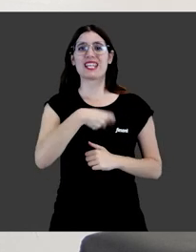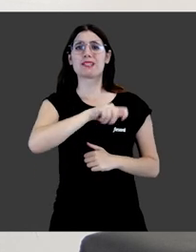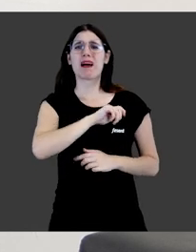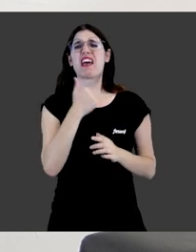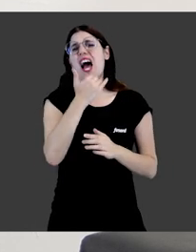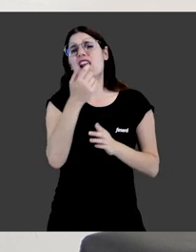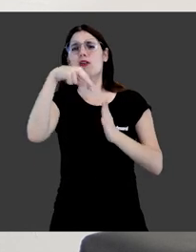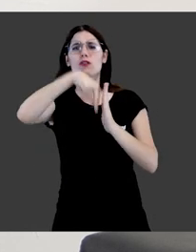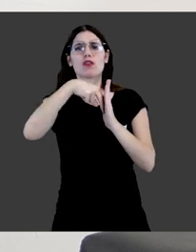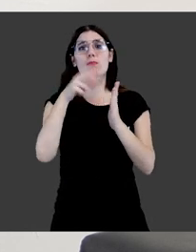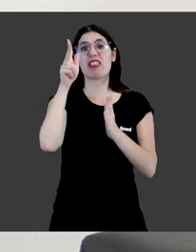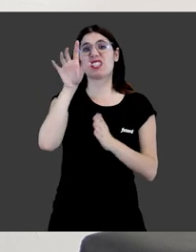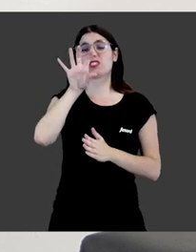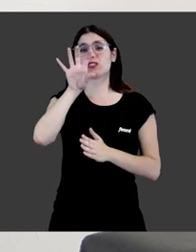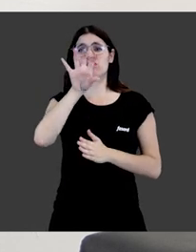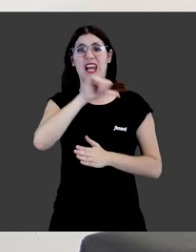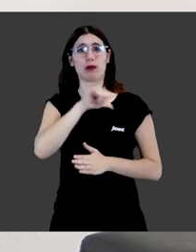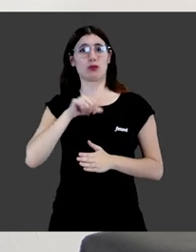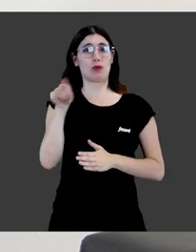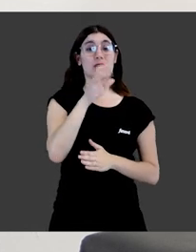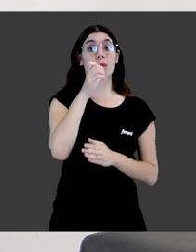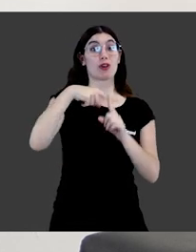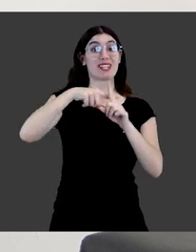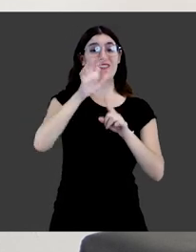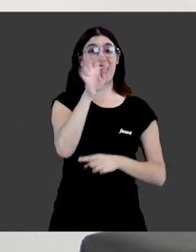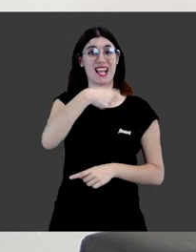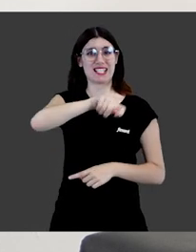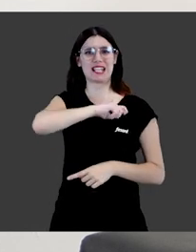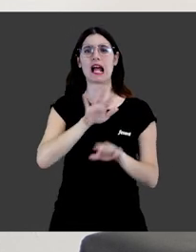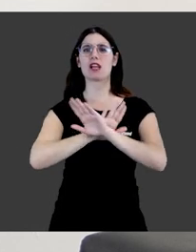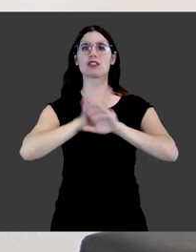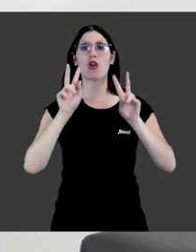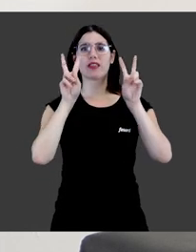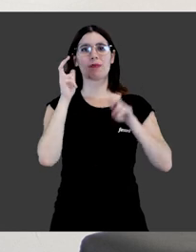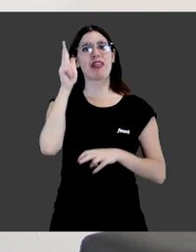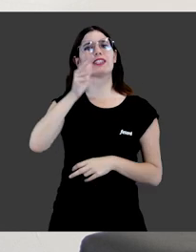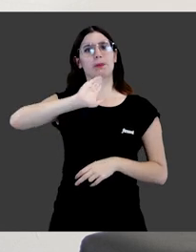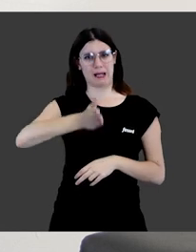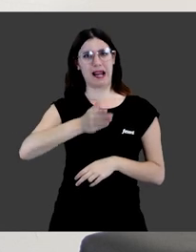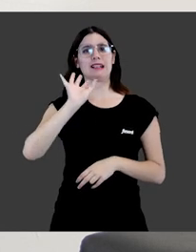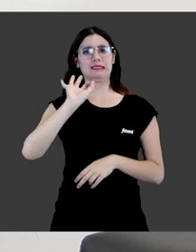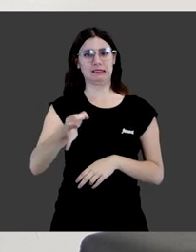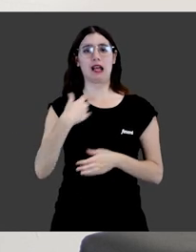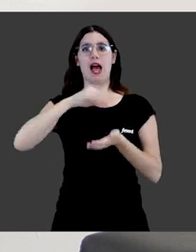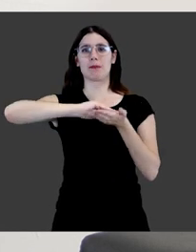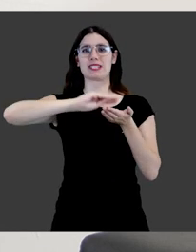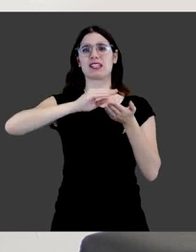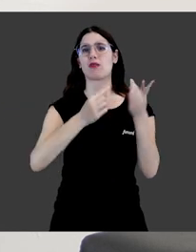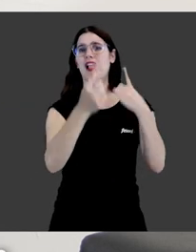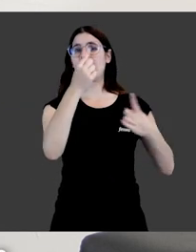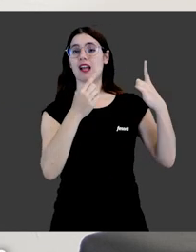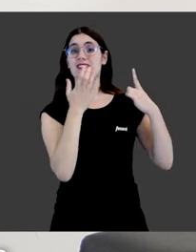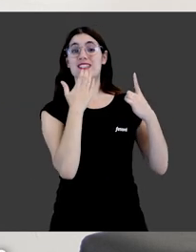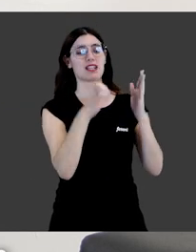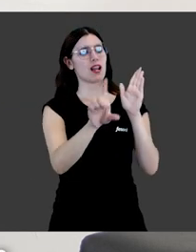España contábamos con algunas normas de derecho autonómico y a nivel estatal, sobre todo en el campo del derecho penal o administrativo,